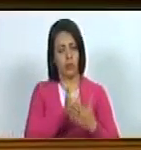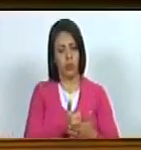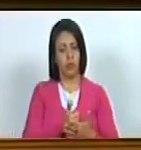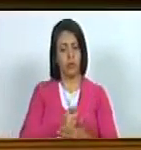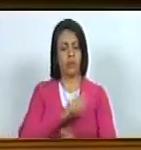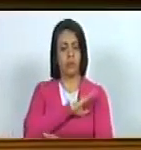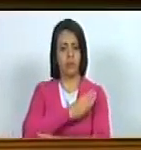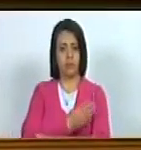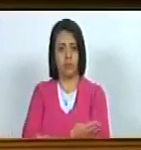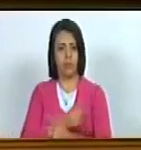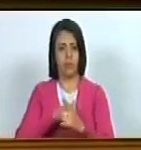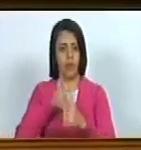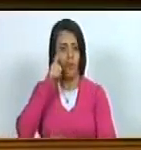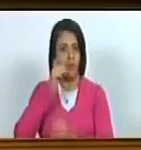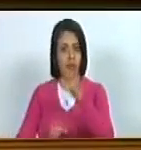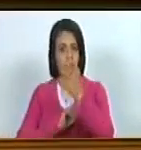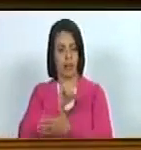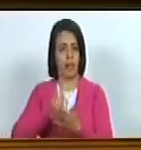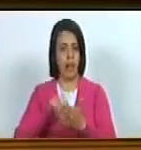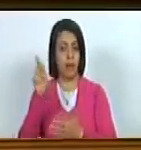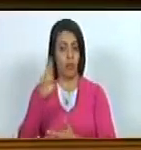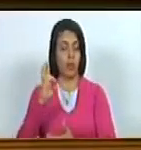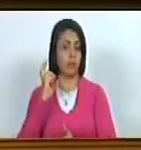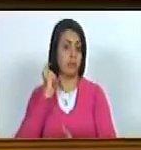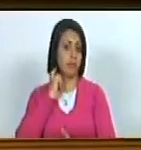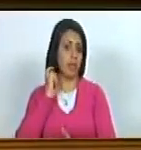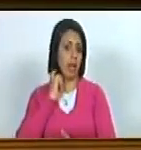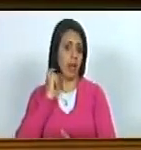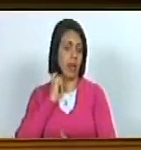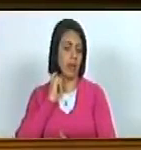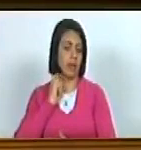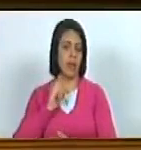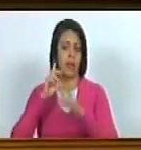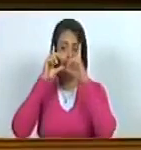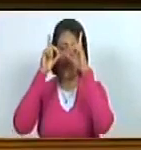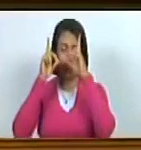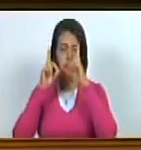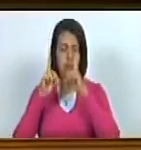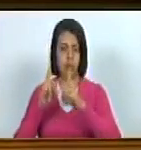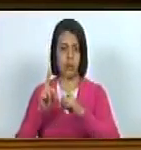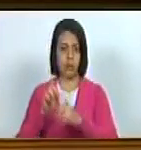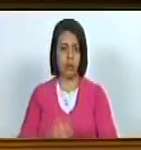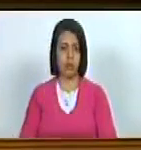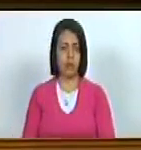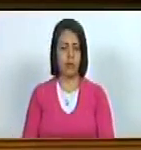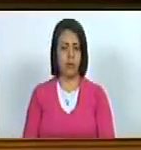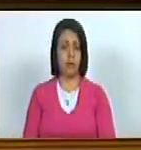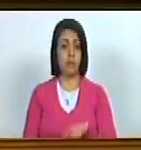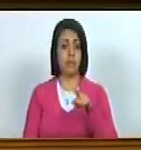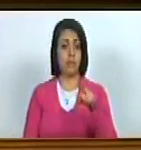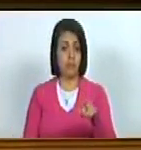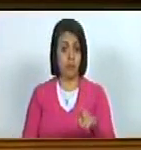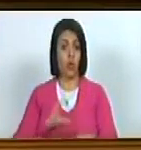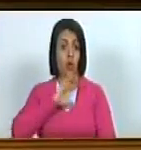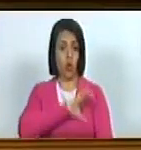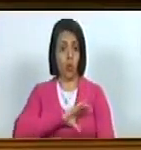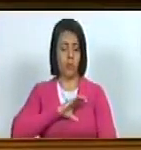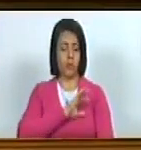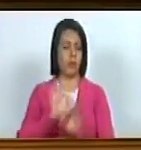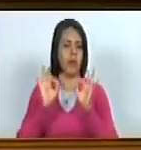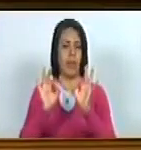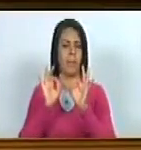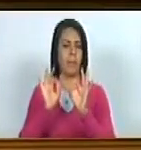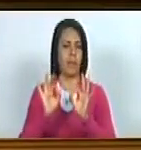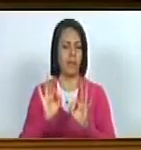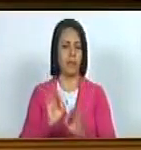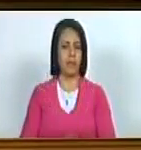poderes con el fiscal general de la república y hemos decidido que se conforme una comisión especial